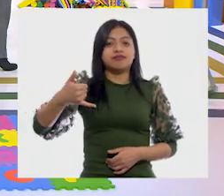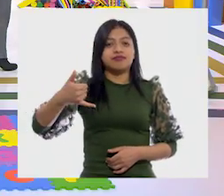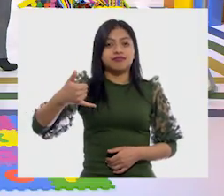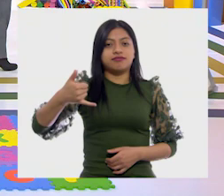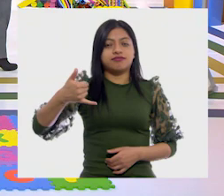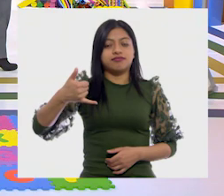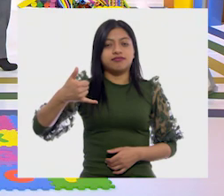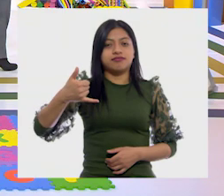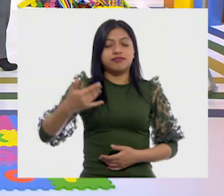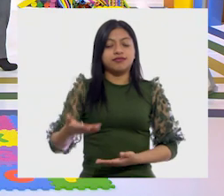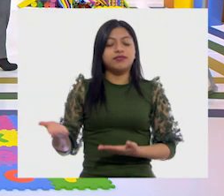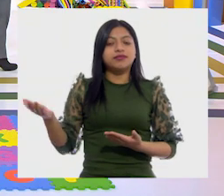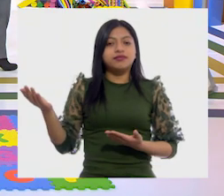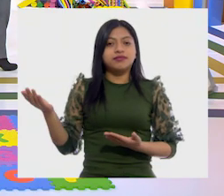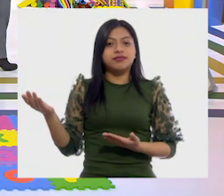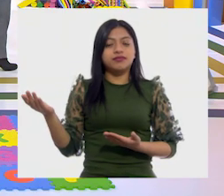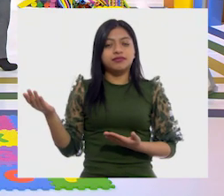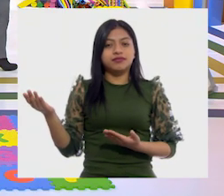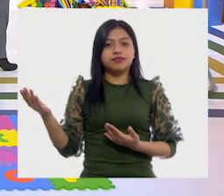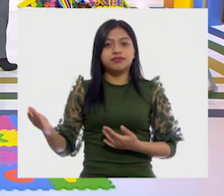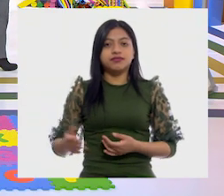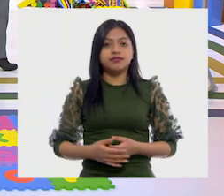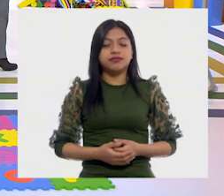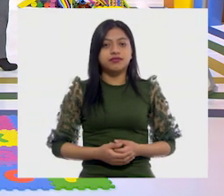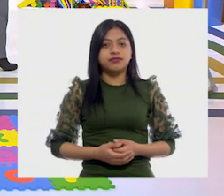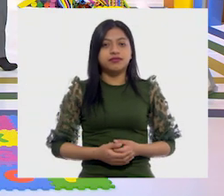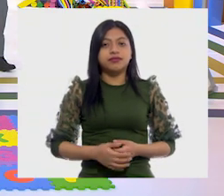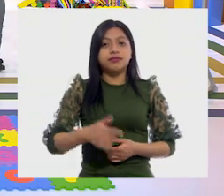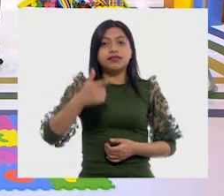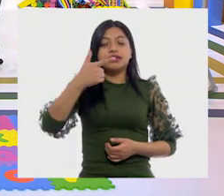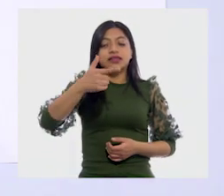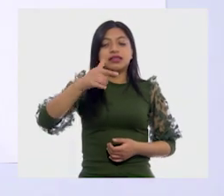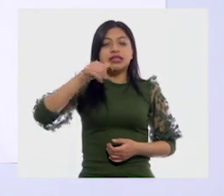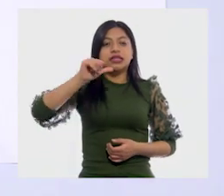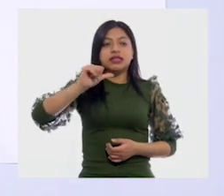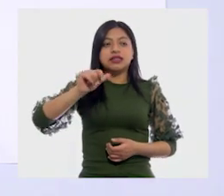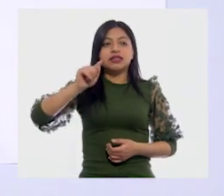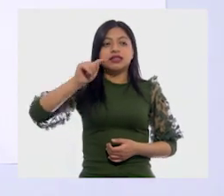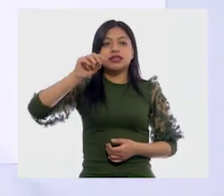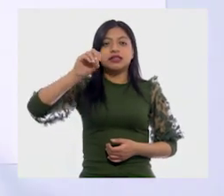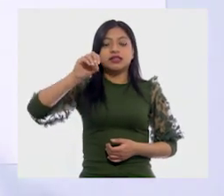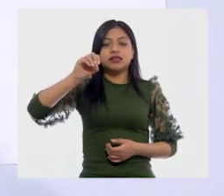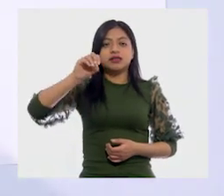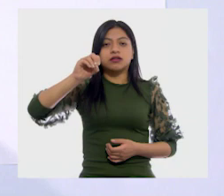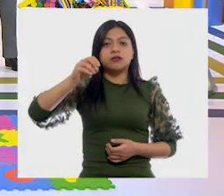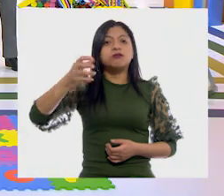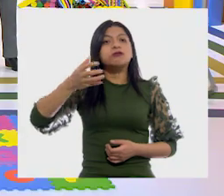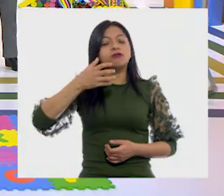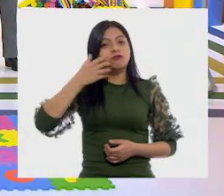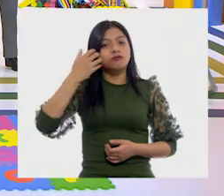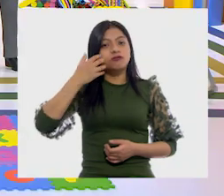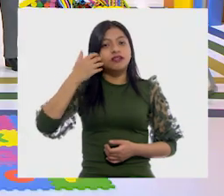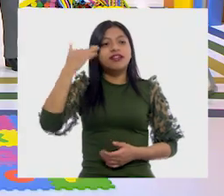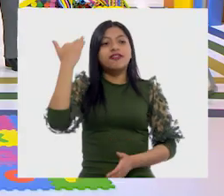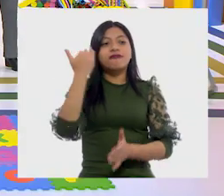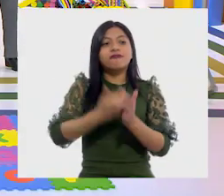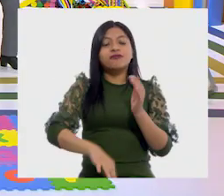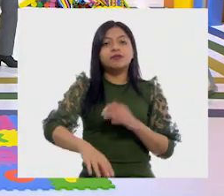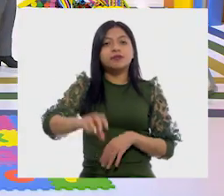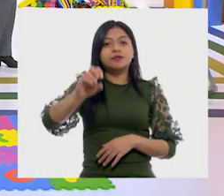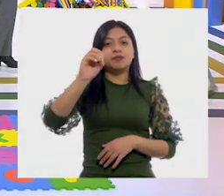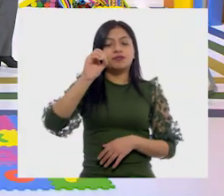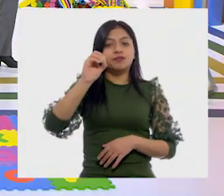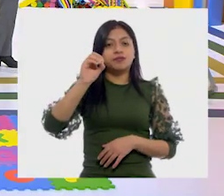La Y, la cambiamos. Gato. Gato. Aquí dice gat. Falta una O.